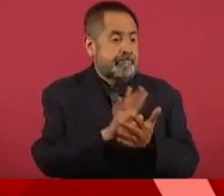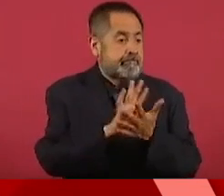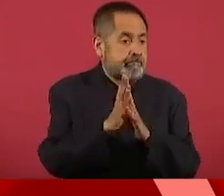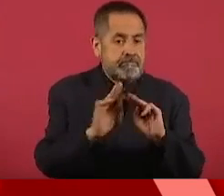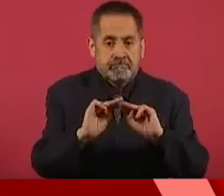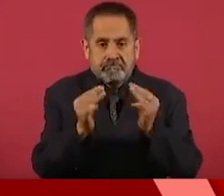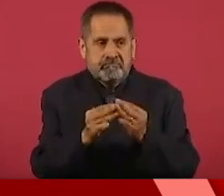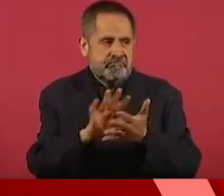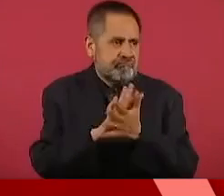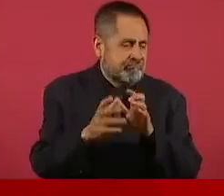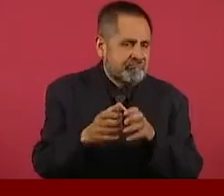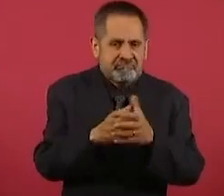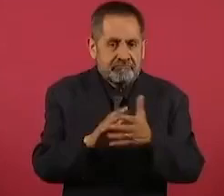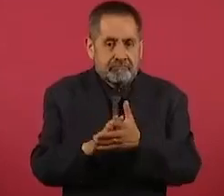delincuencia organizada.